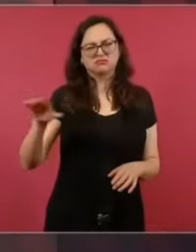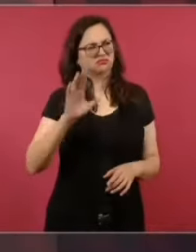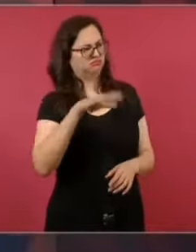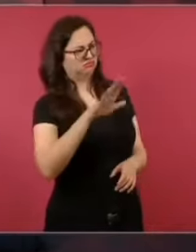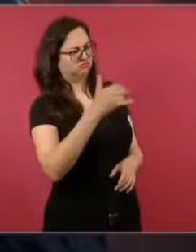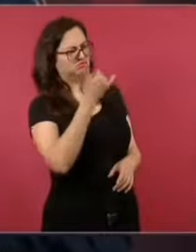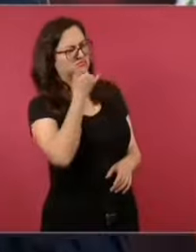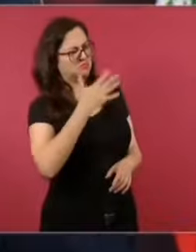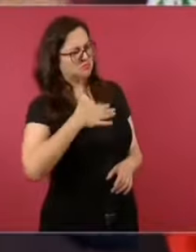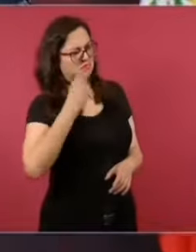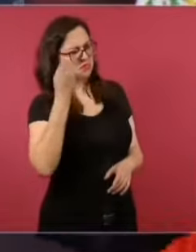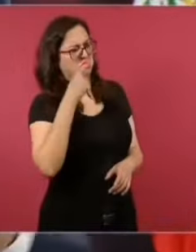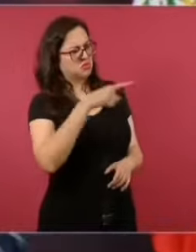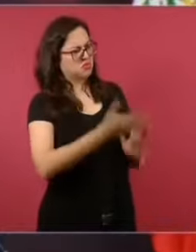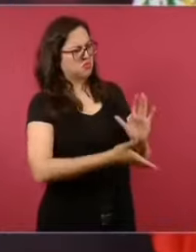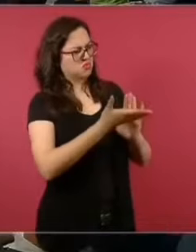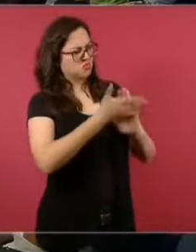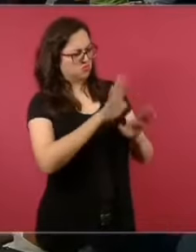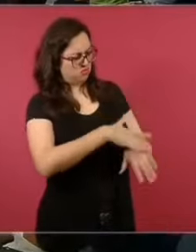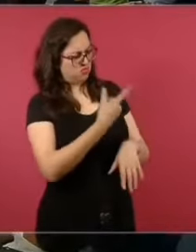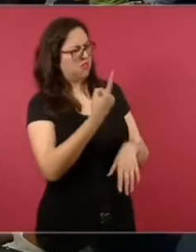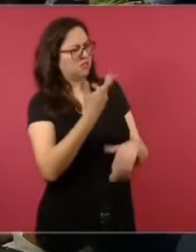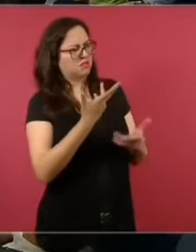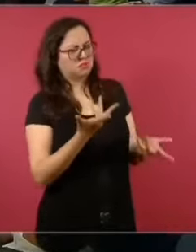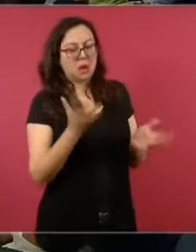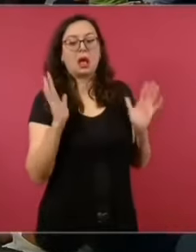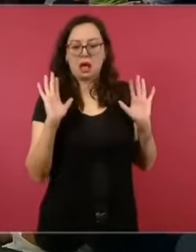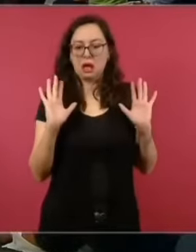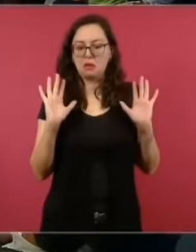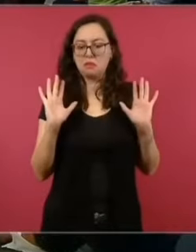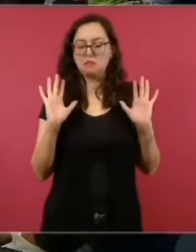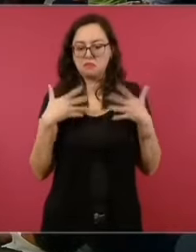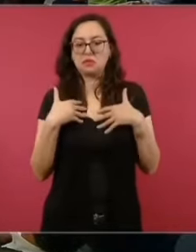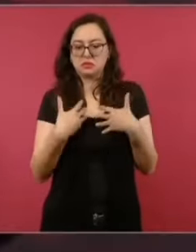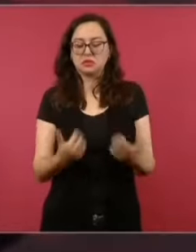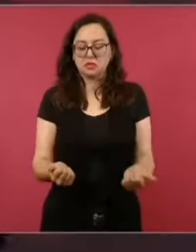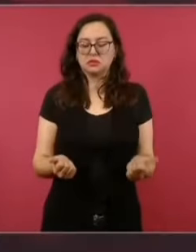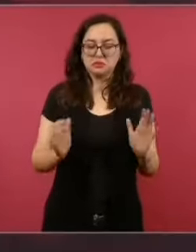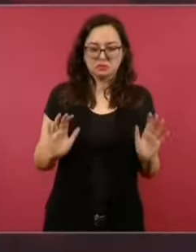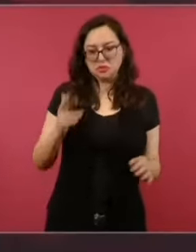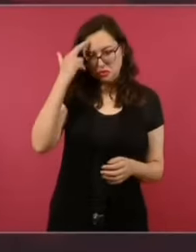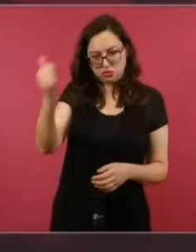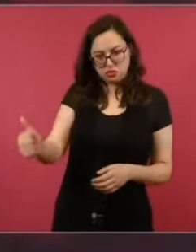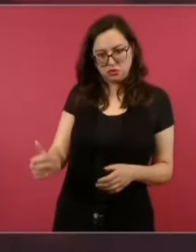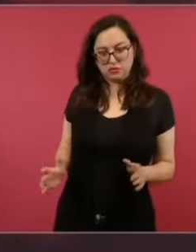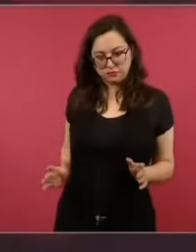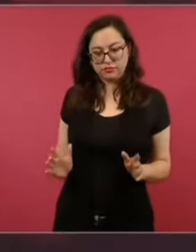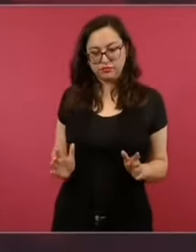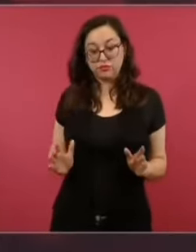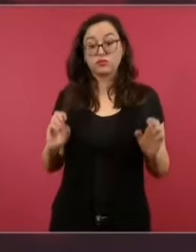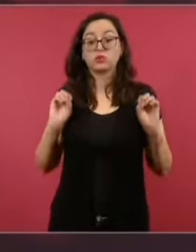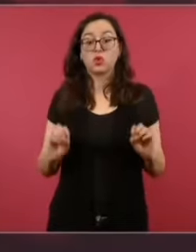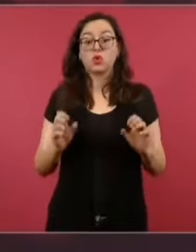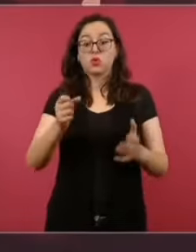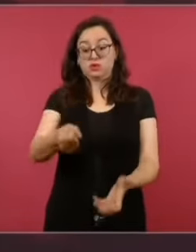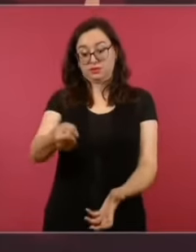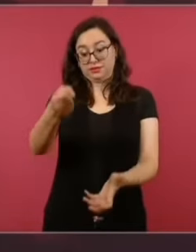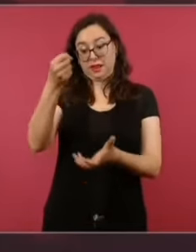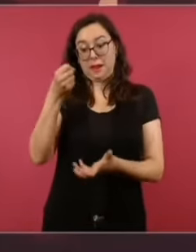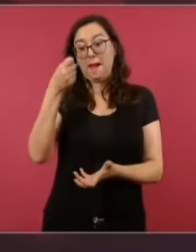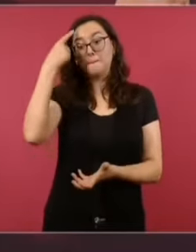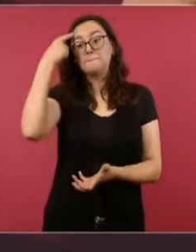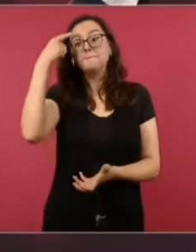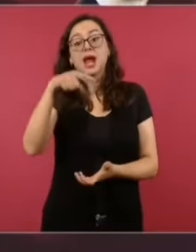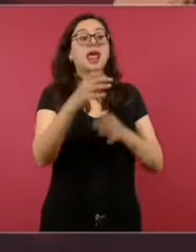de mis pensiones para eso? Ni más, como antes, que se usara para apapachar a